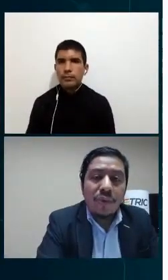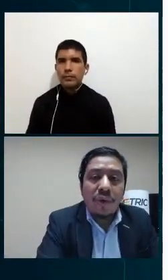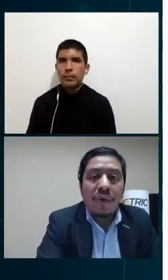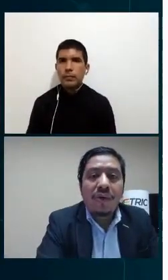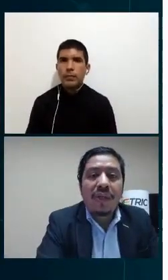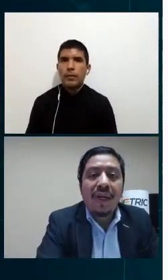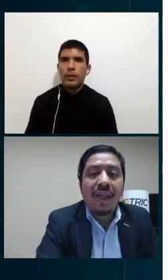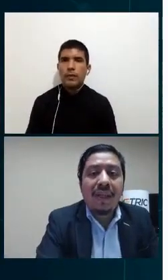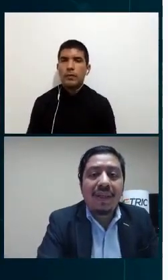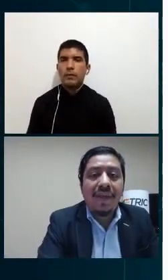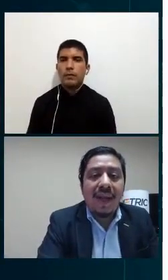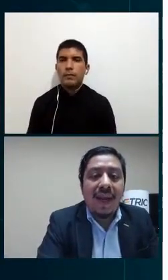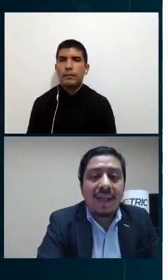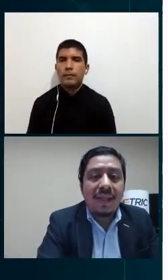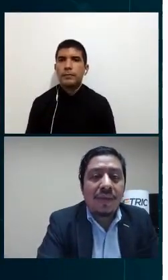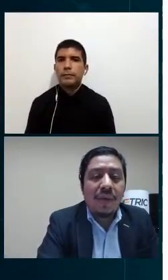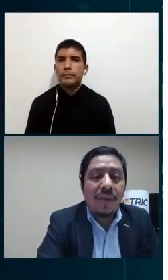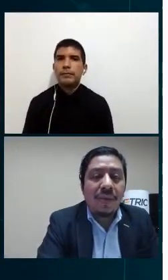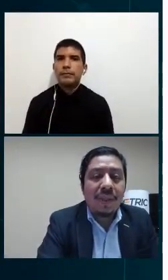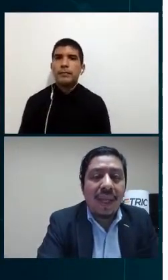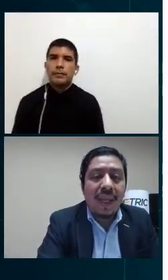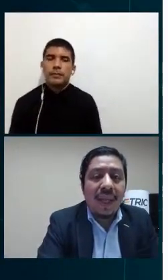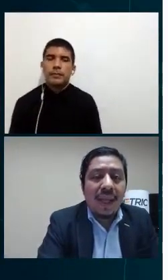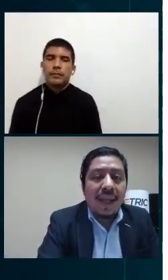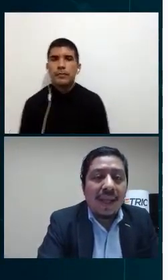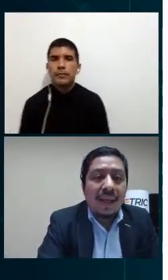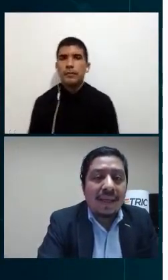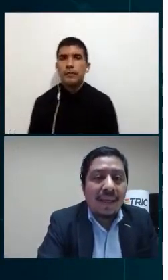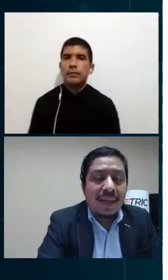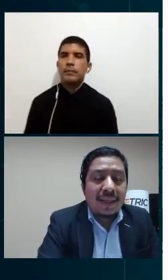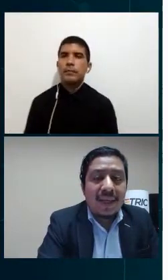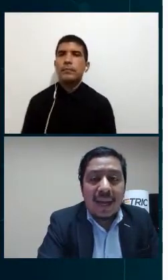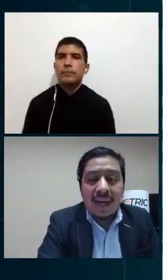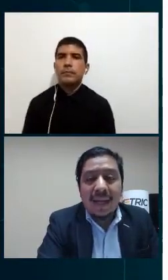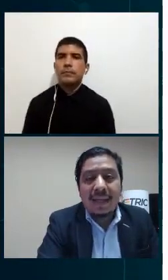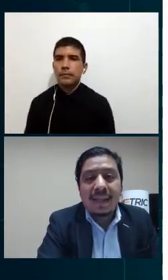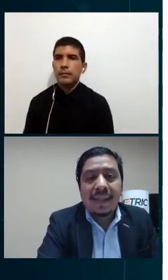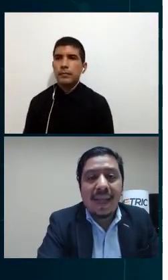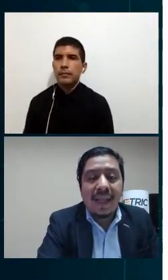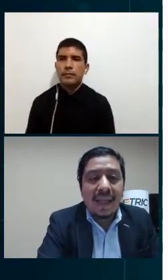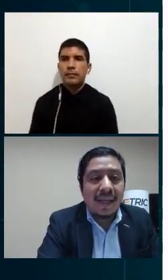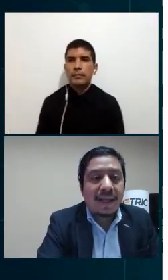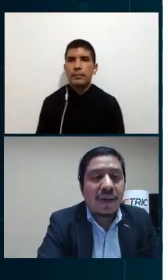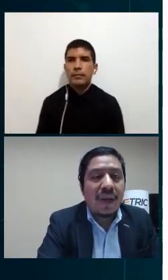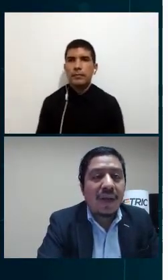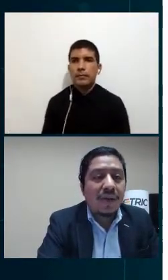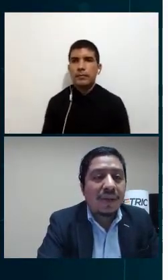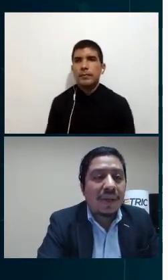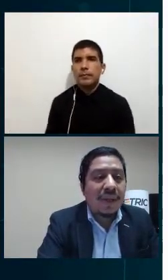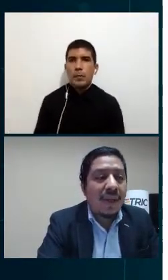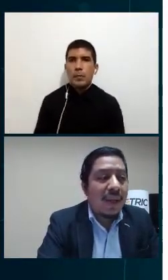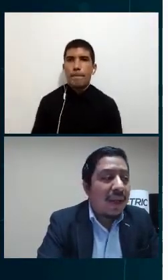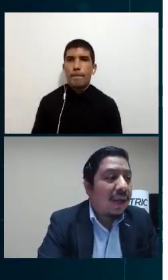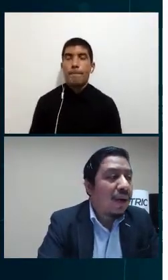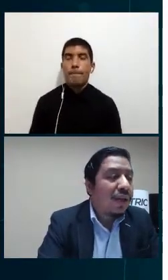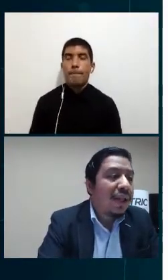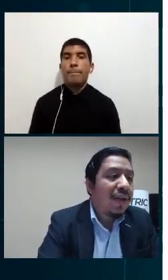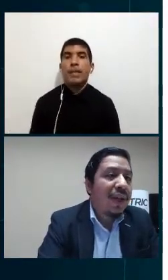acercamos mucho con los clientes finales tuvimos que hacer charlas talleres con ellos